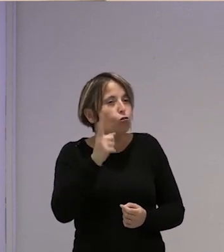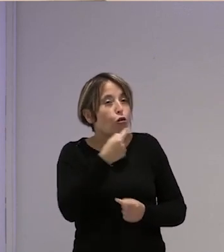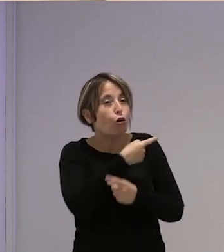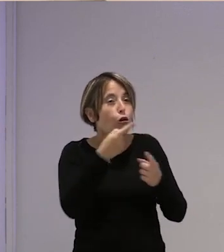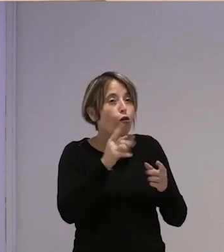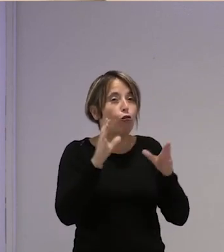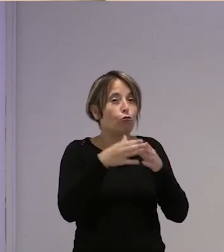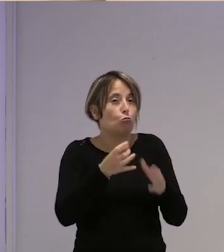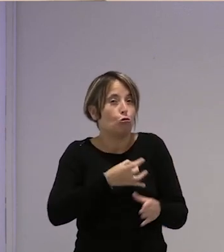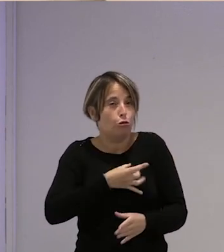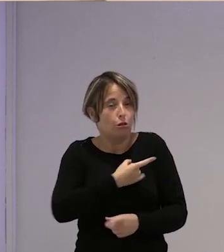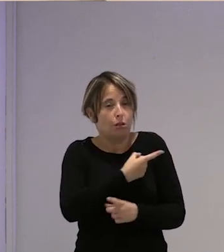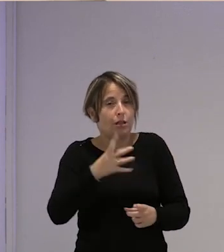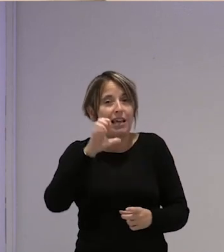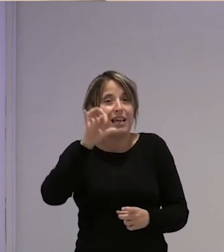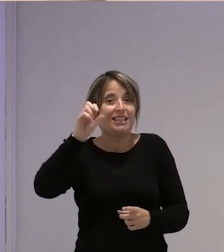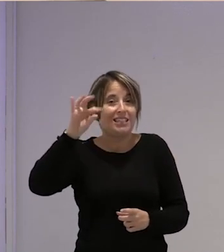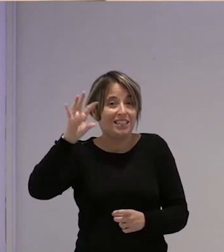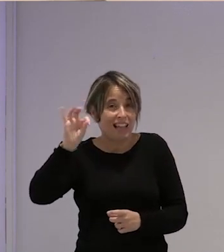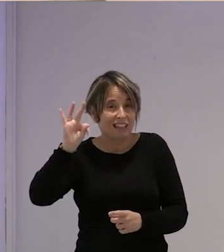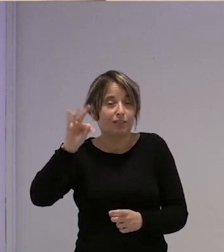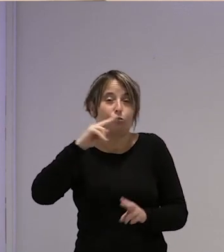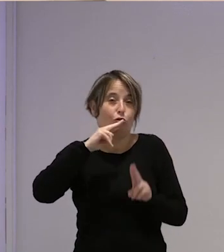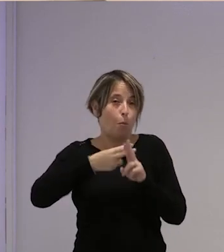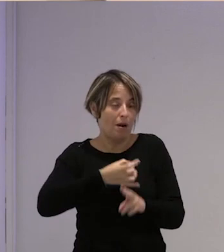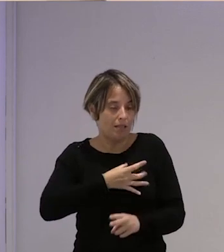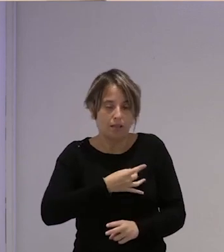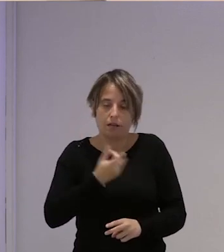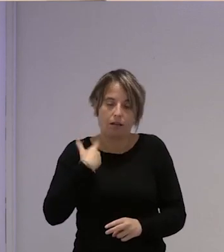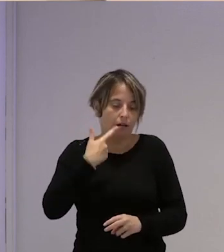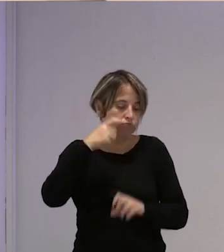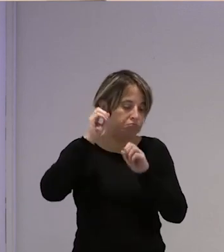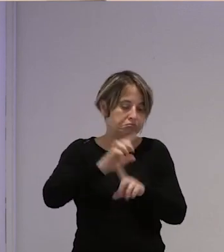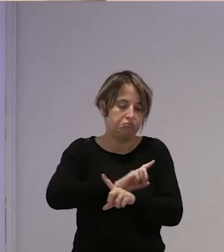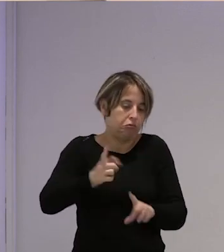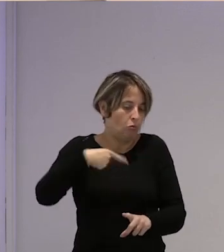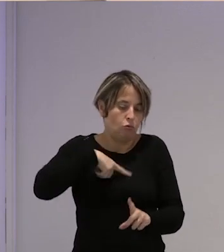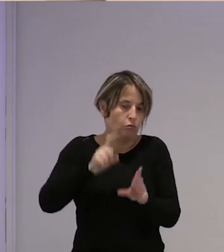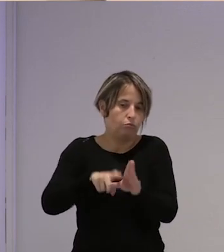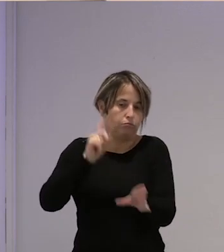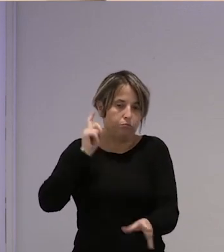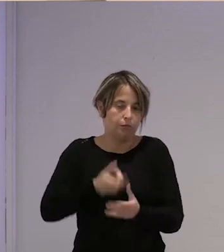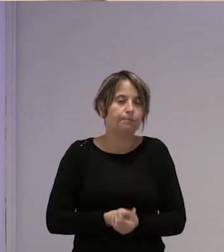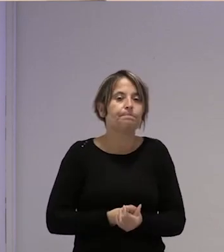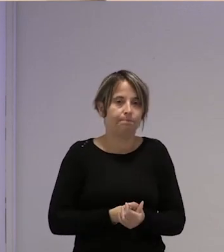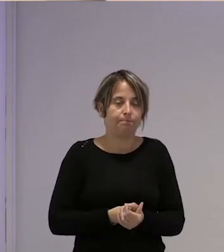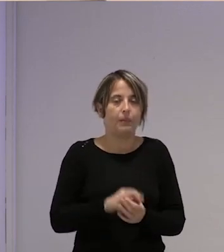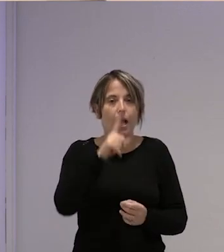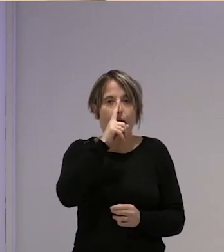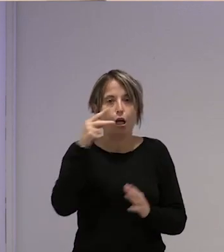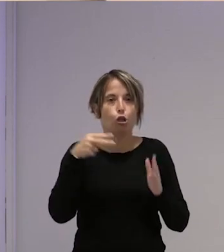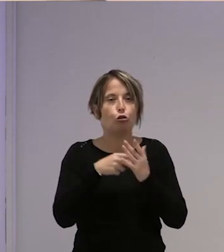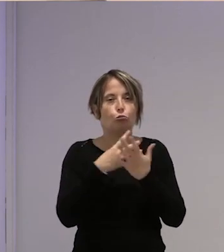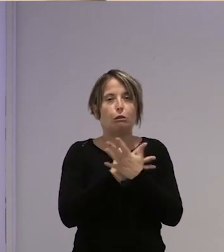mayoritarios sí, con el SAT y ya hemos dicho las dos nos queremos seguir sí, en 2019 nos